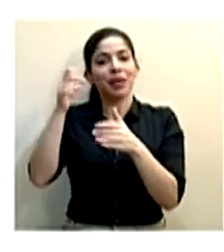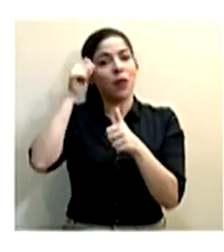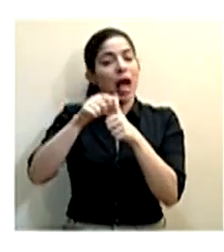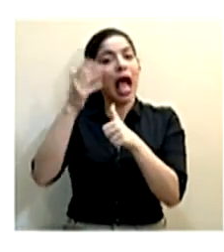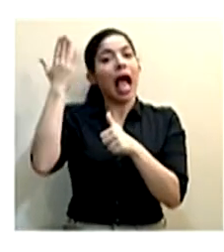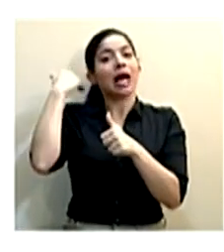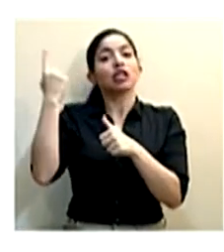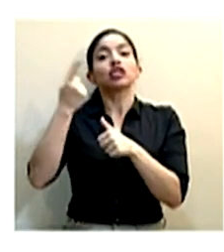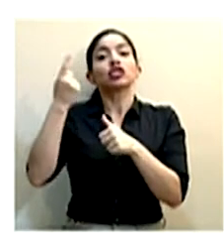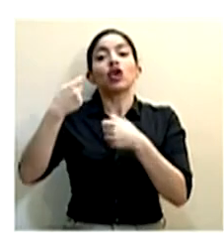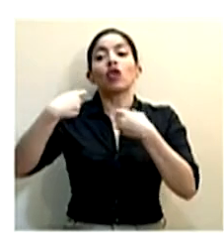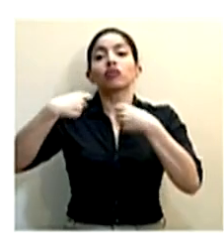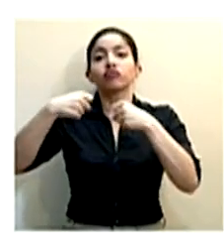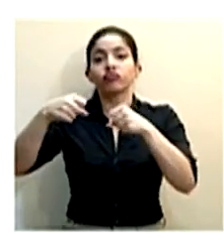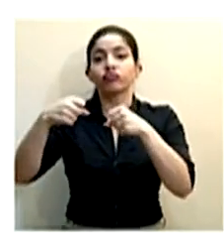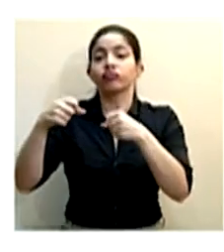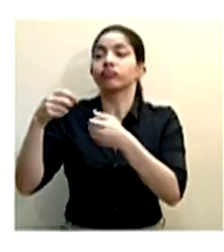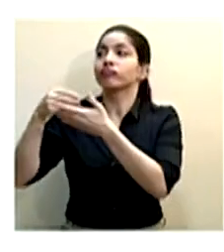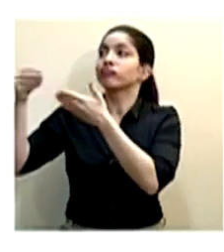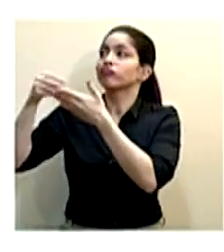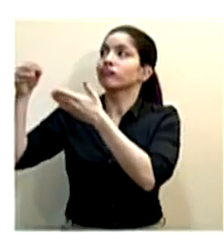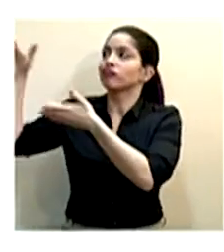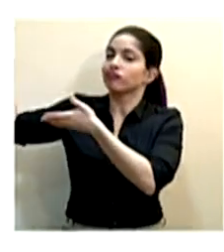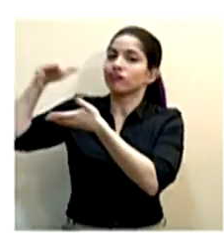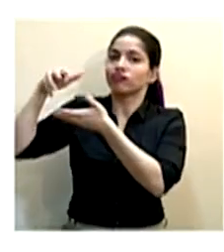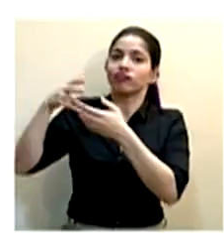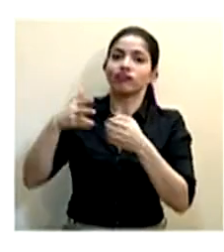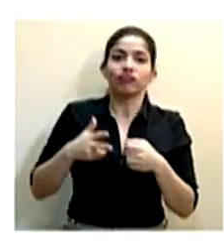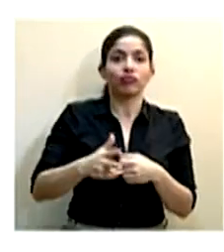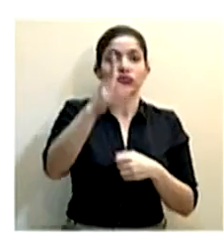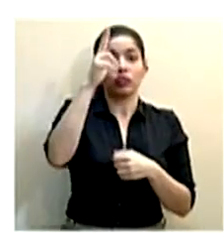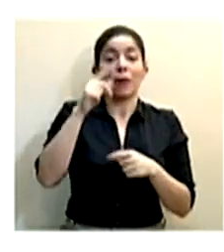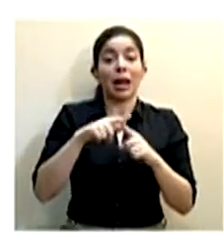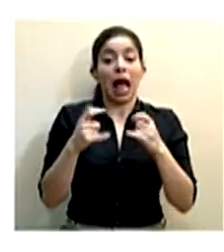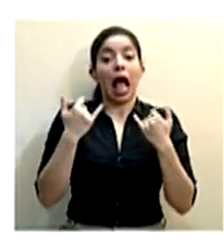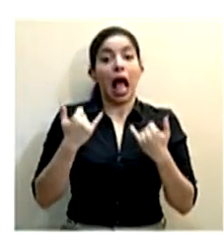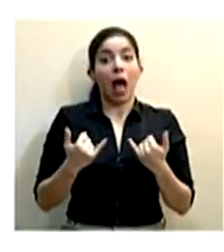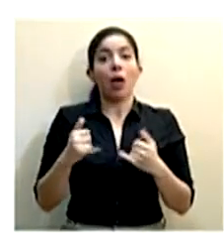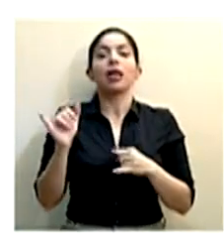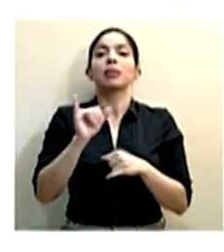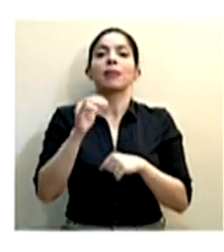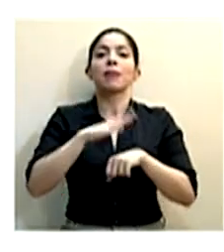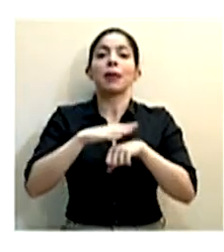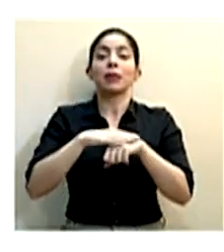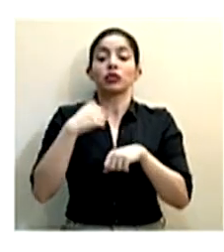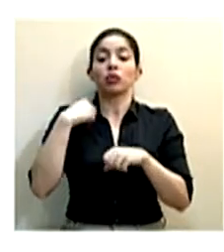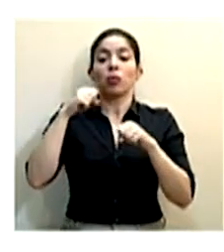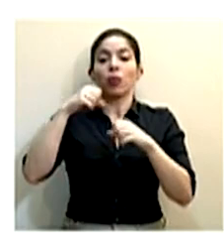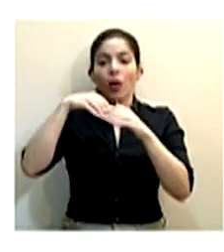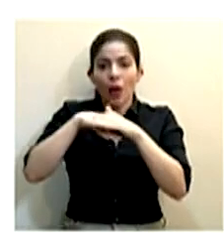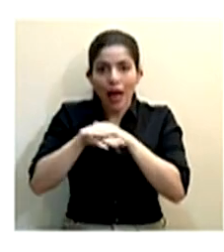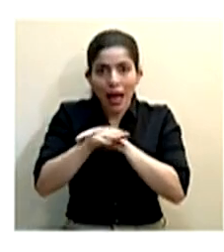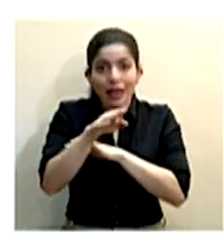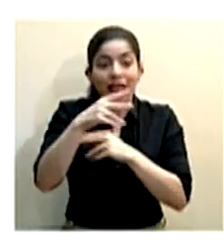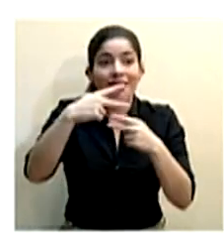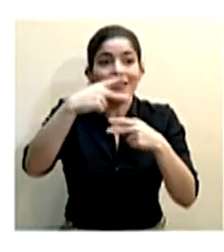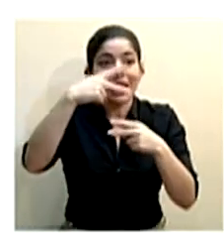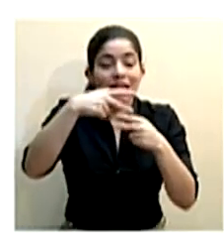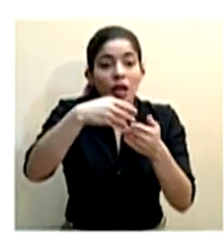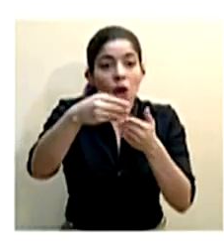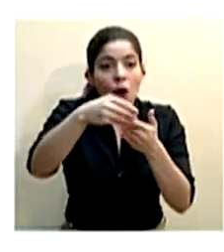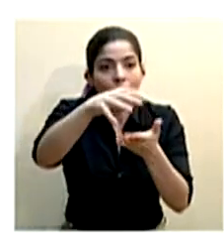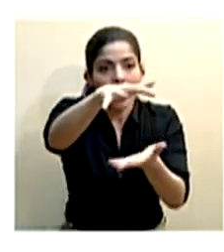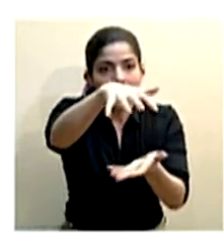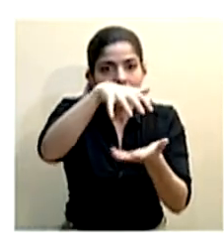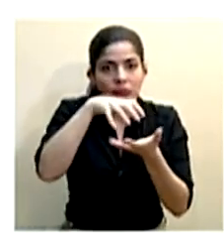servicio de auto, pasar en el vehículo y recoger la comida, pero en este momento también se habilita que la gente pueda entrar a la ventanilla y